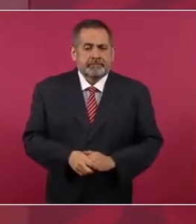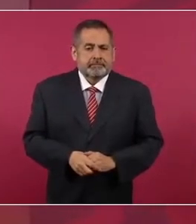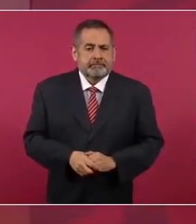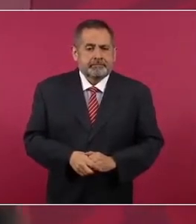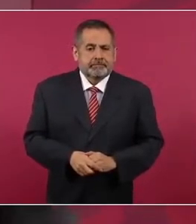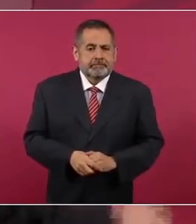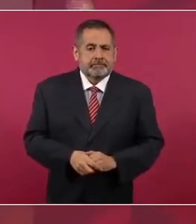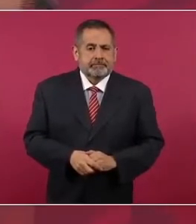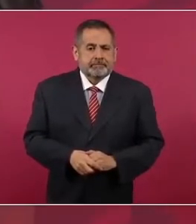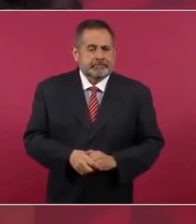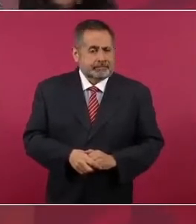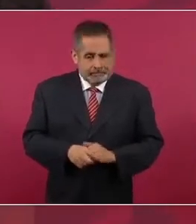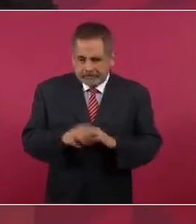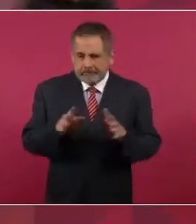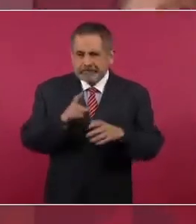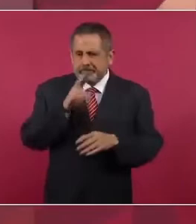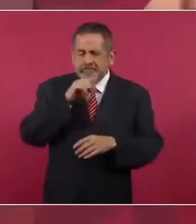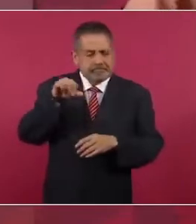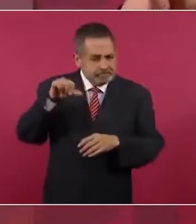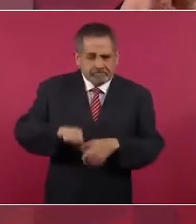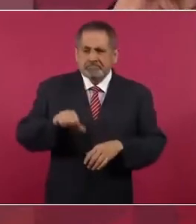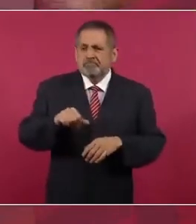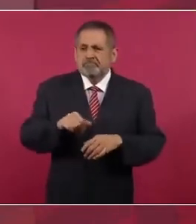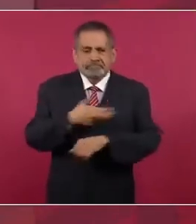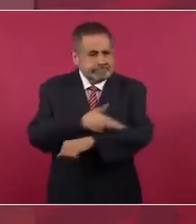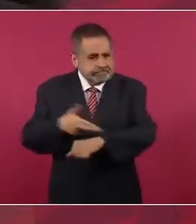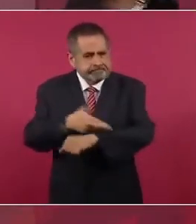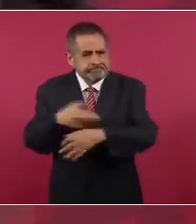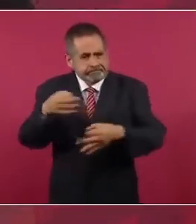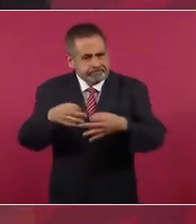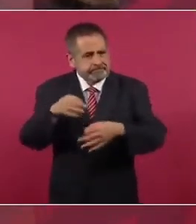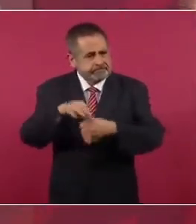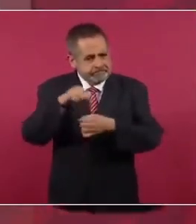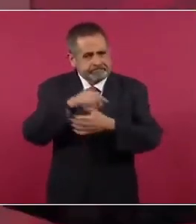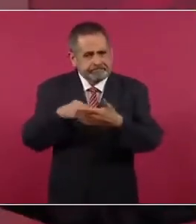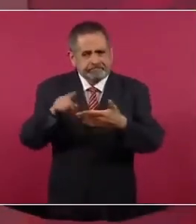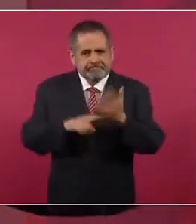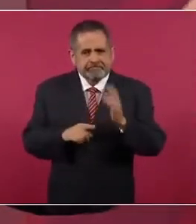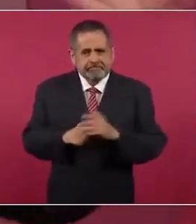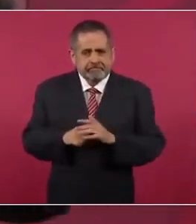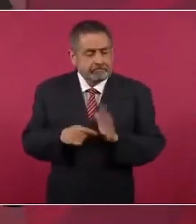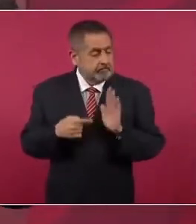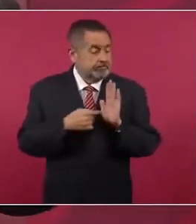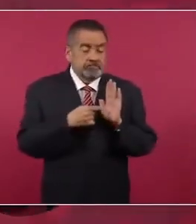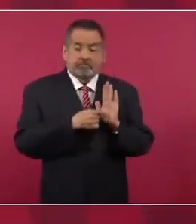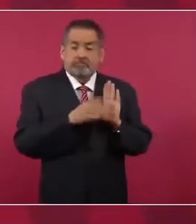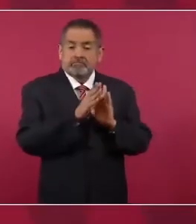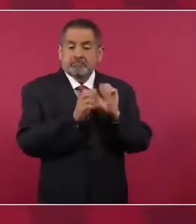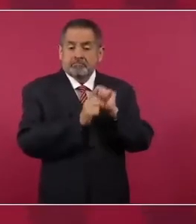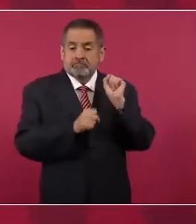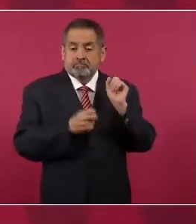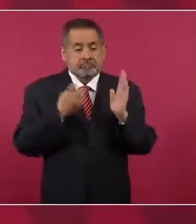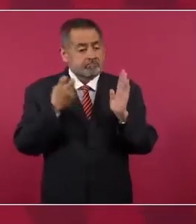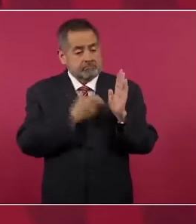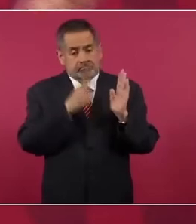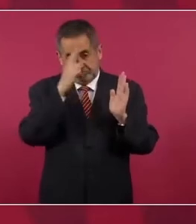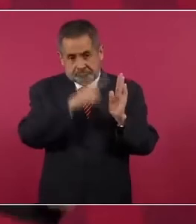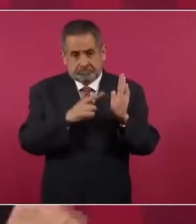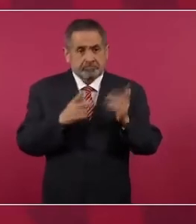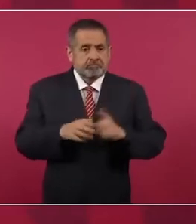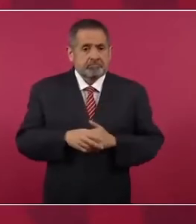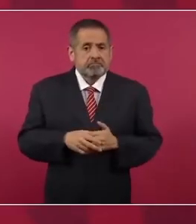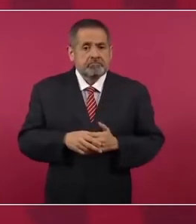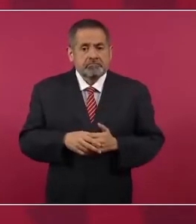y que, en tanto, debe de contemplar la Constitución el que hay